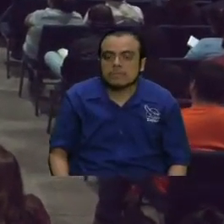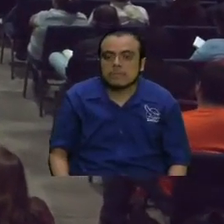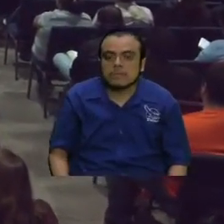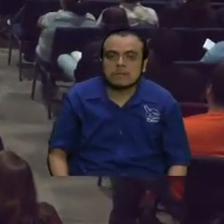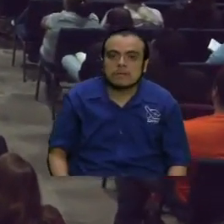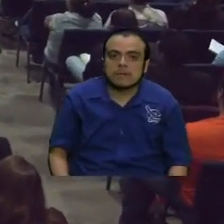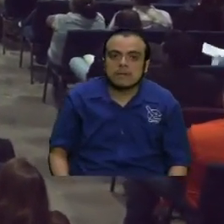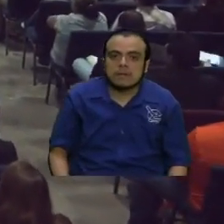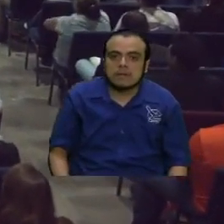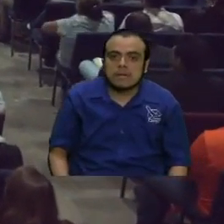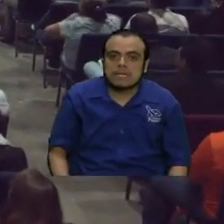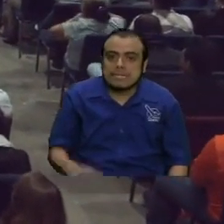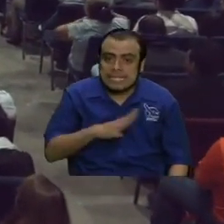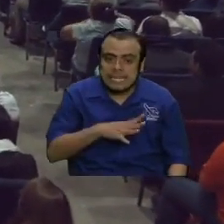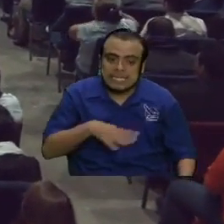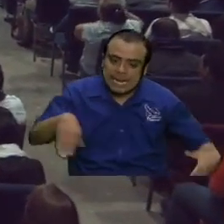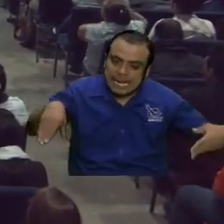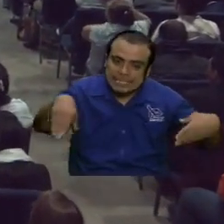Si nos ha casado.